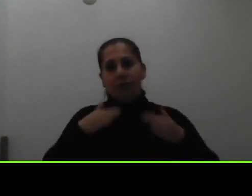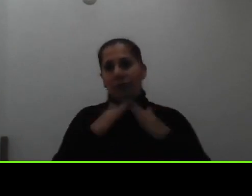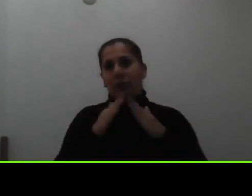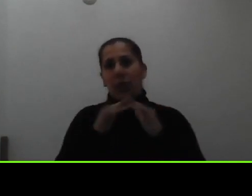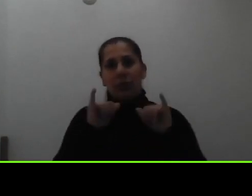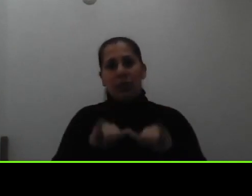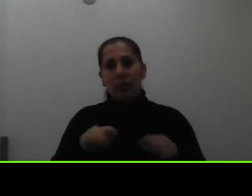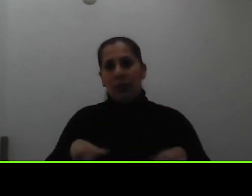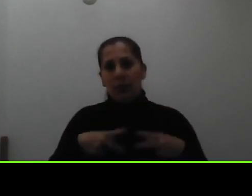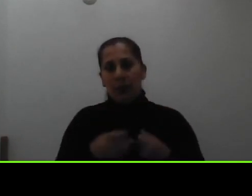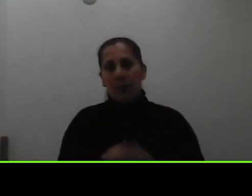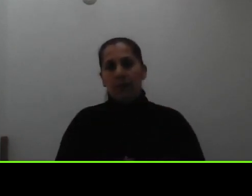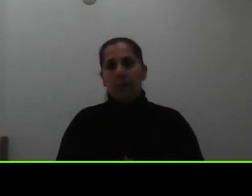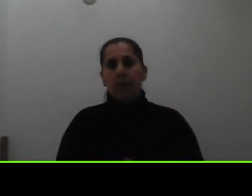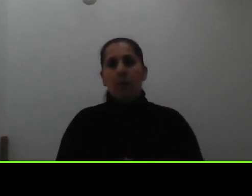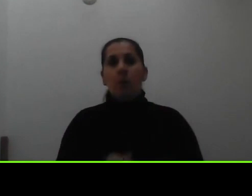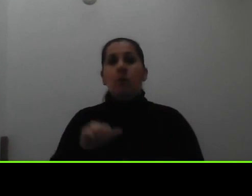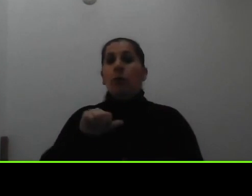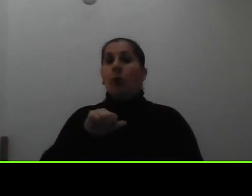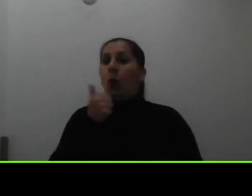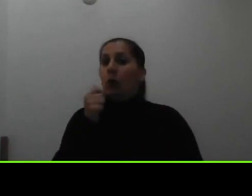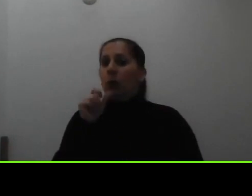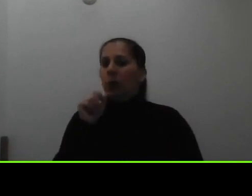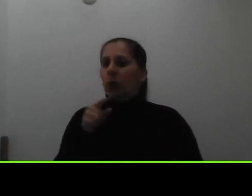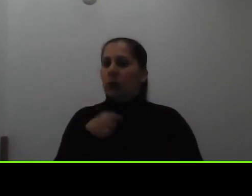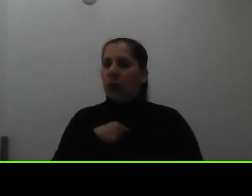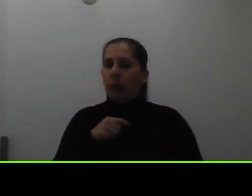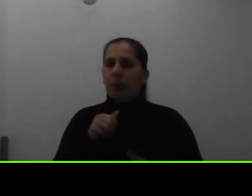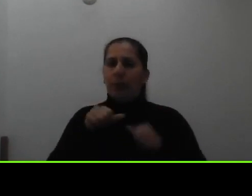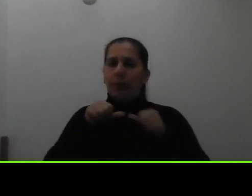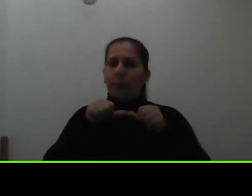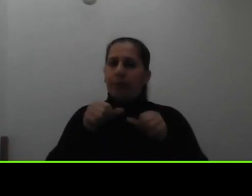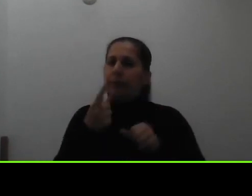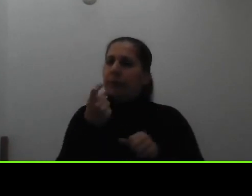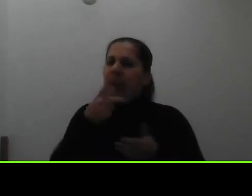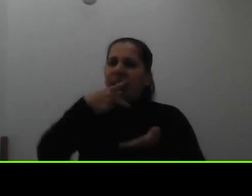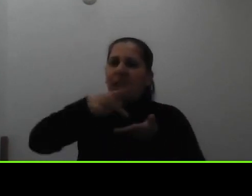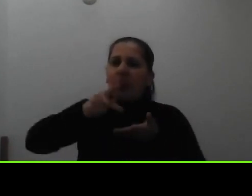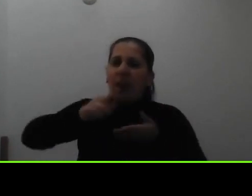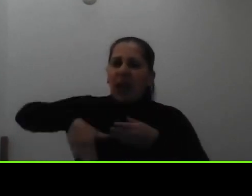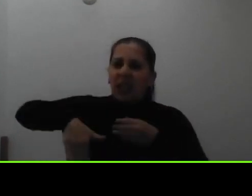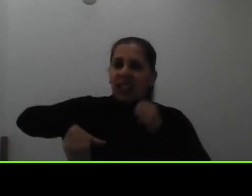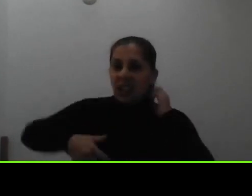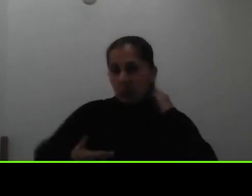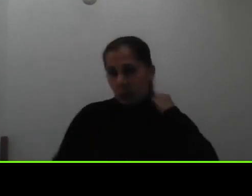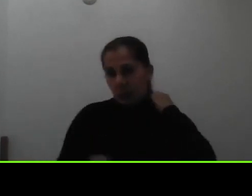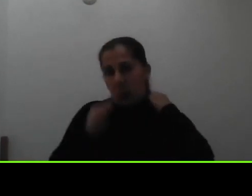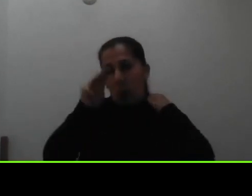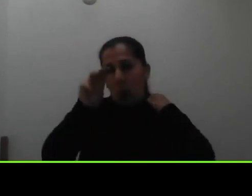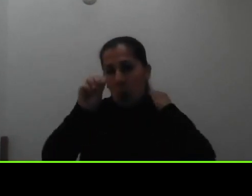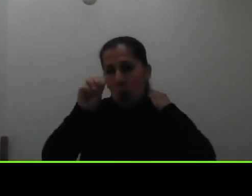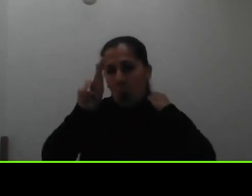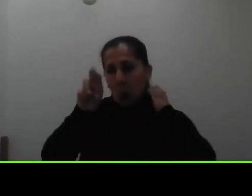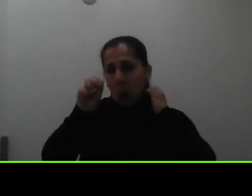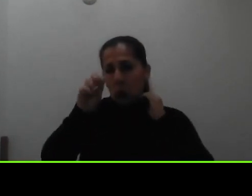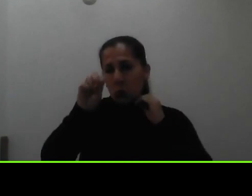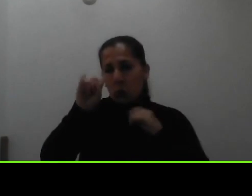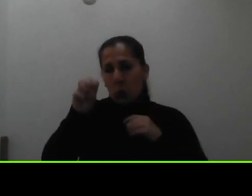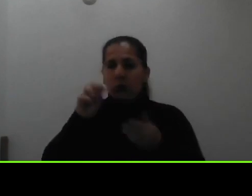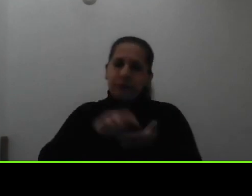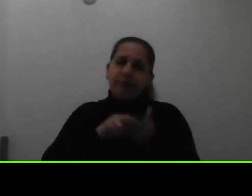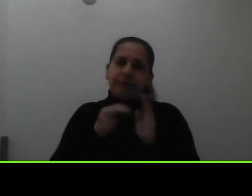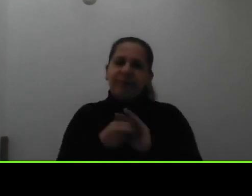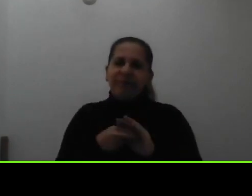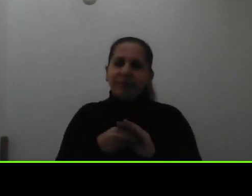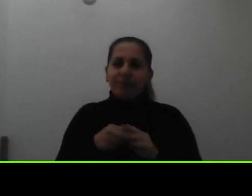otro que preguntaban es si la persona está amorosa recuerden que la solicitud lo que va a valorar es la situación